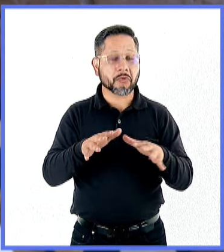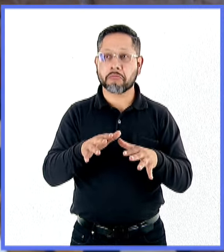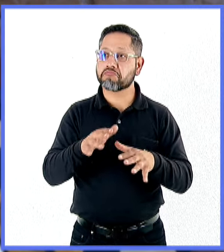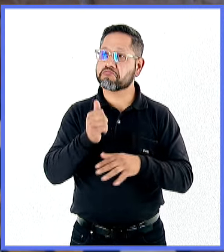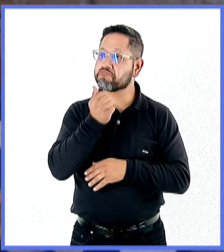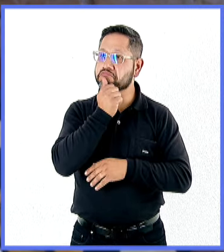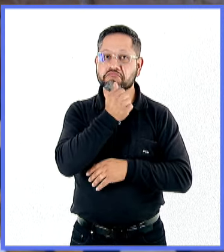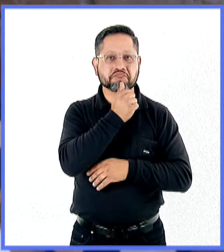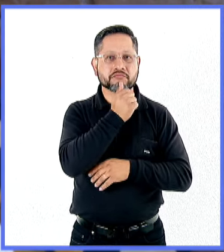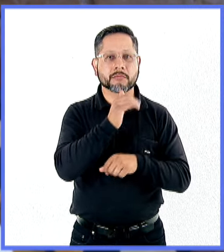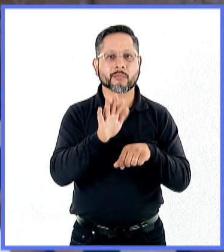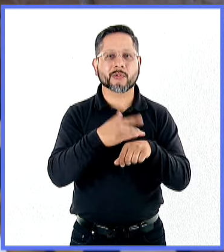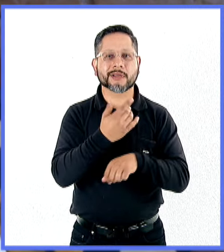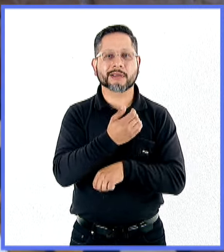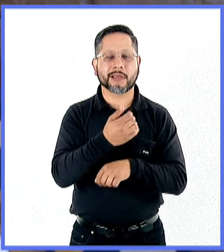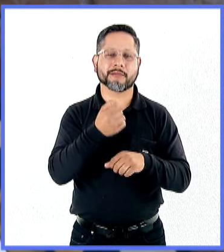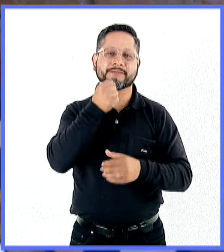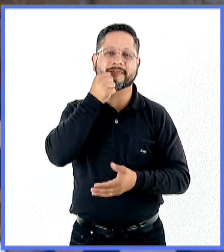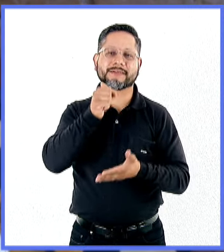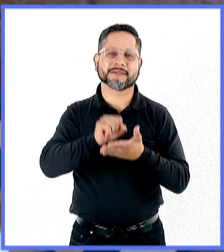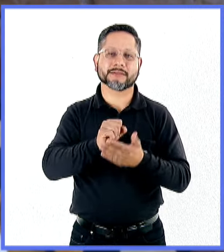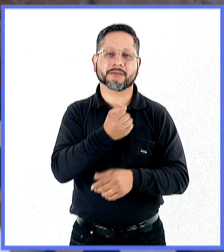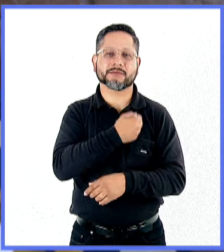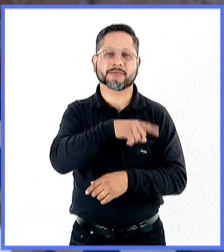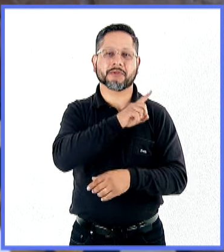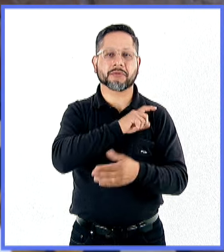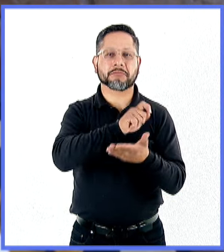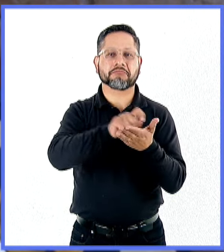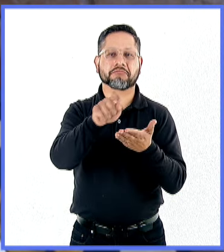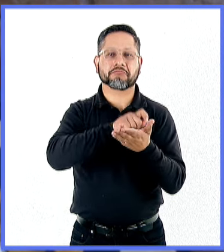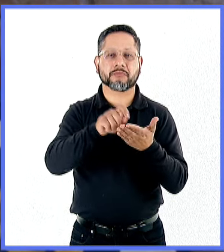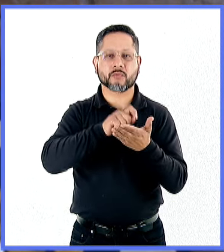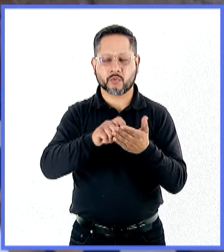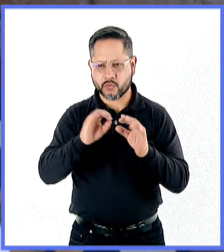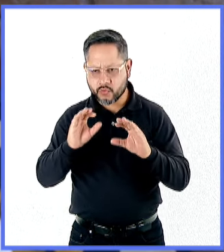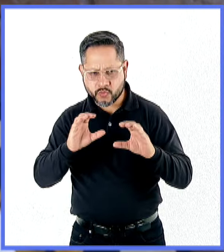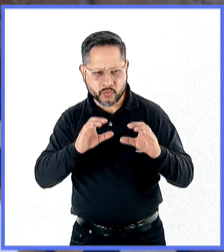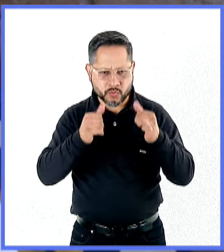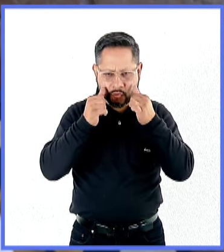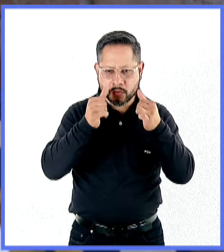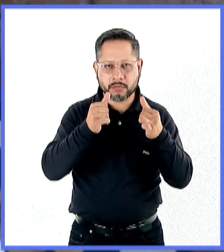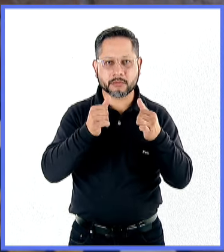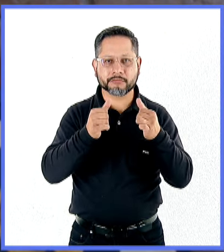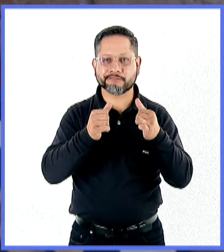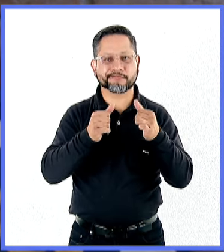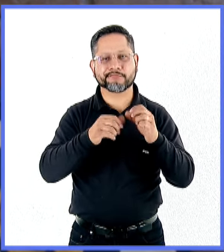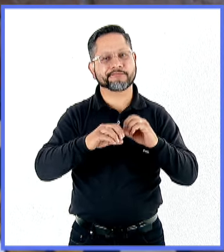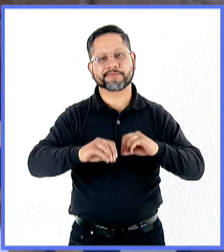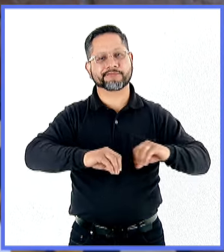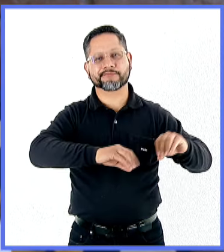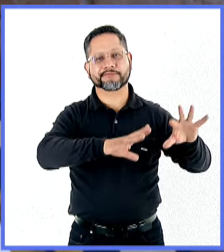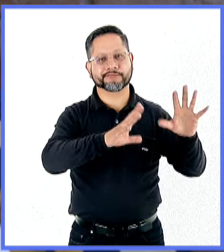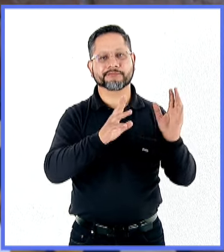datos, porque la Secretaría de Salud ha dejado llevar un registro cuidadoso de los virus.